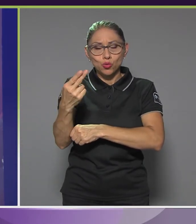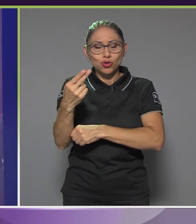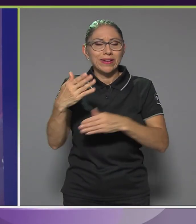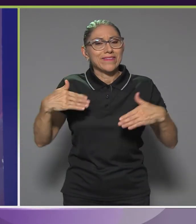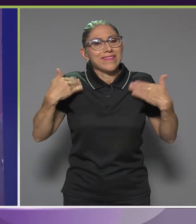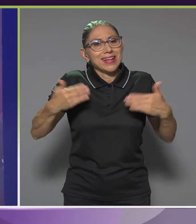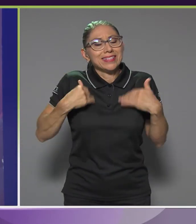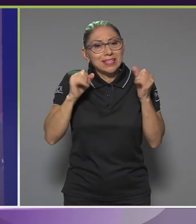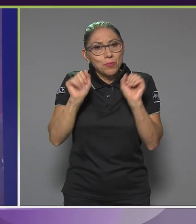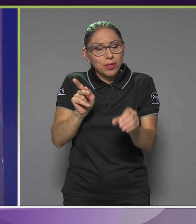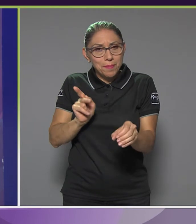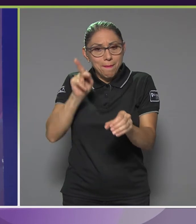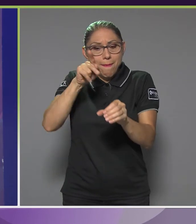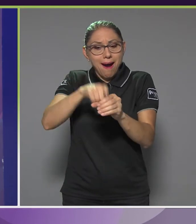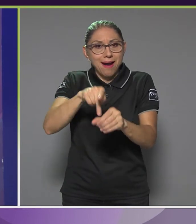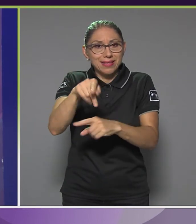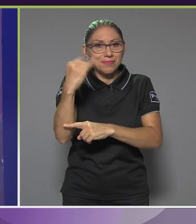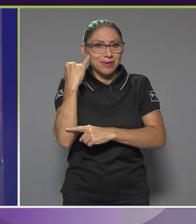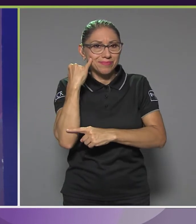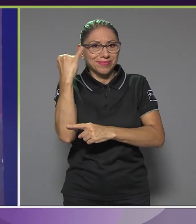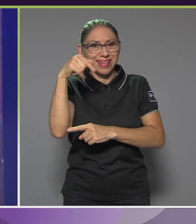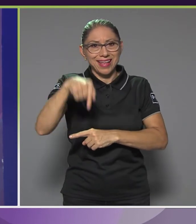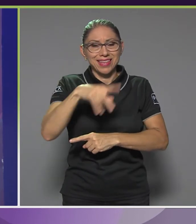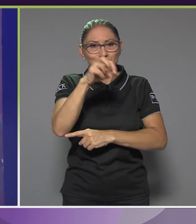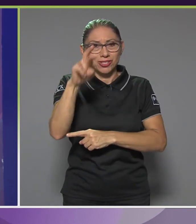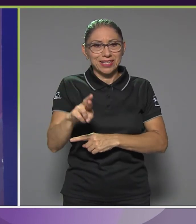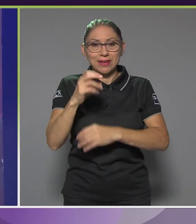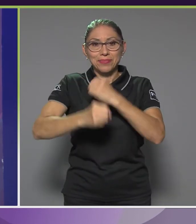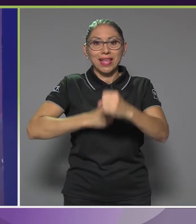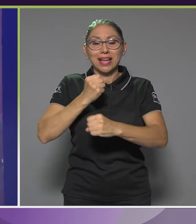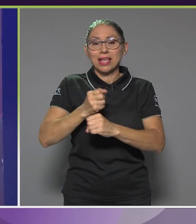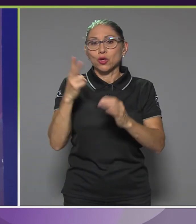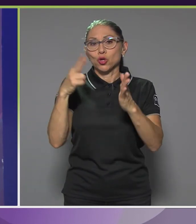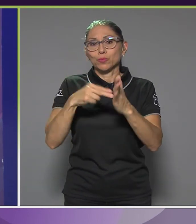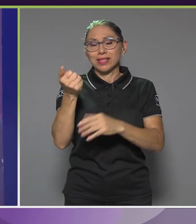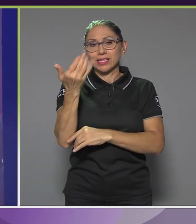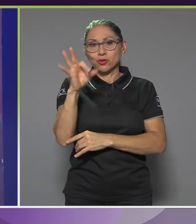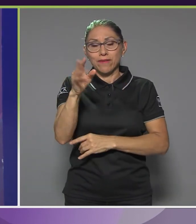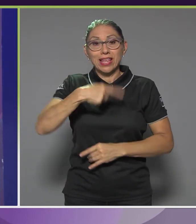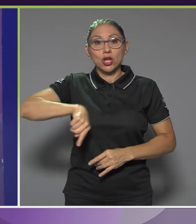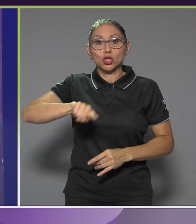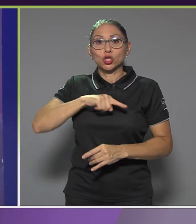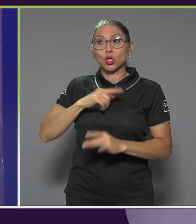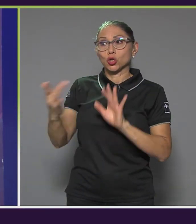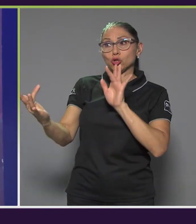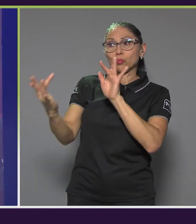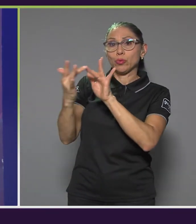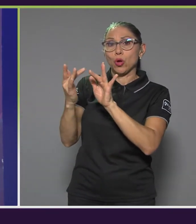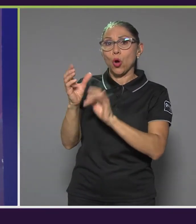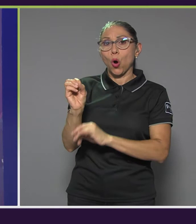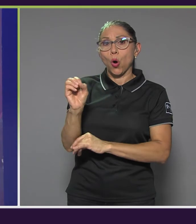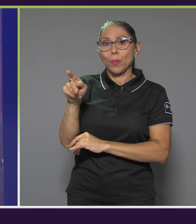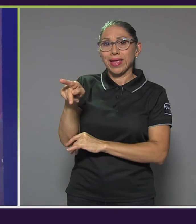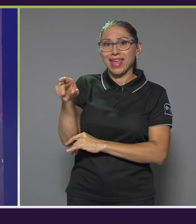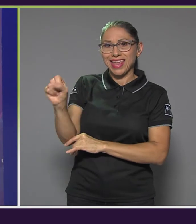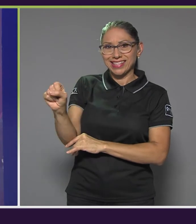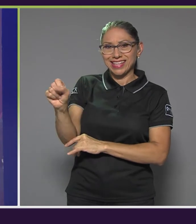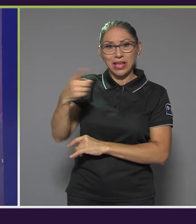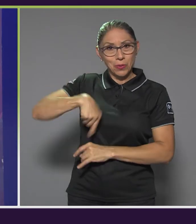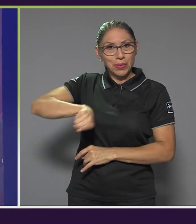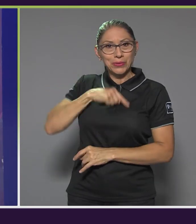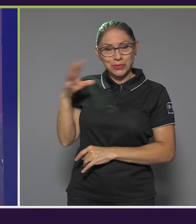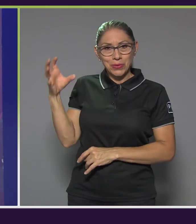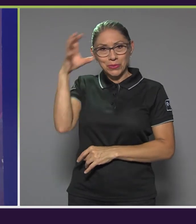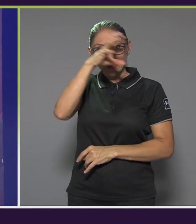de la iniciativa en el país. En el 2019 nosotros nos aproximamos a la OPS cuando nos dimos cuenta que existía esta